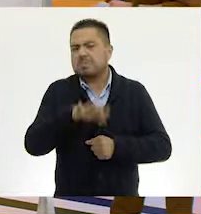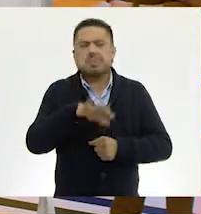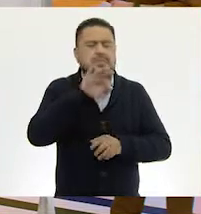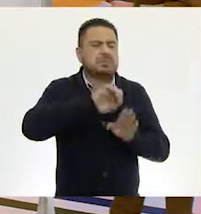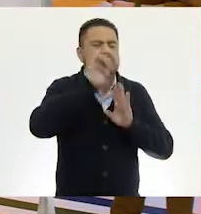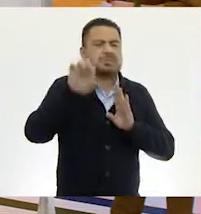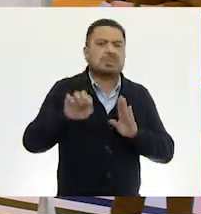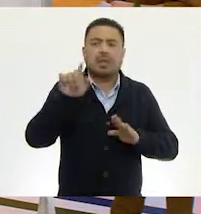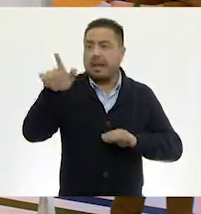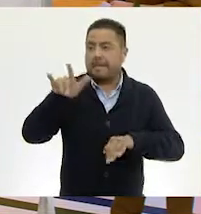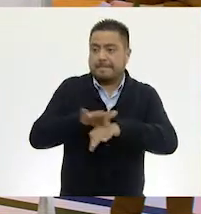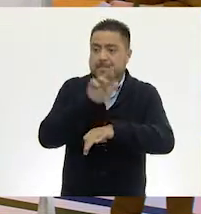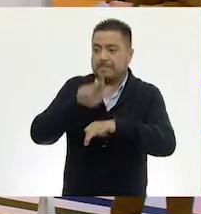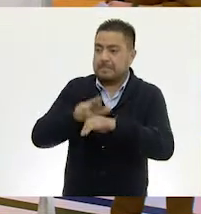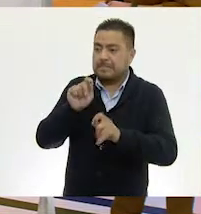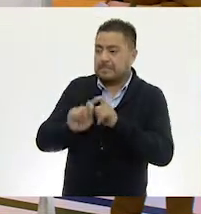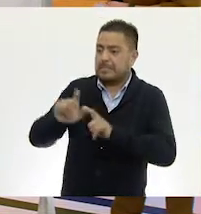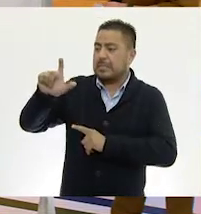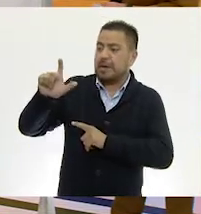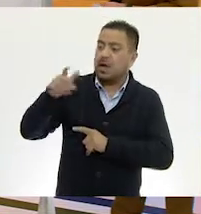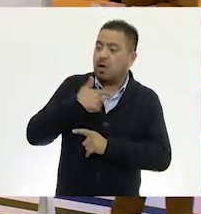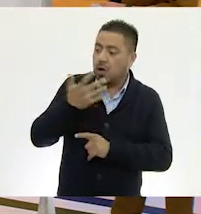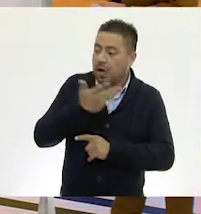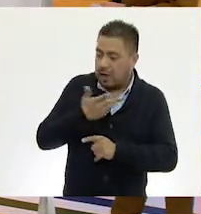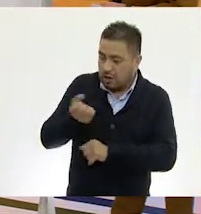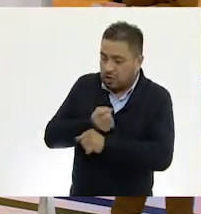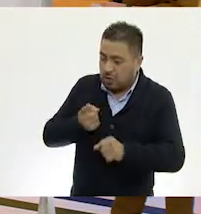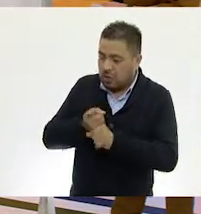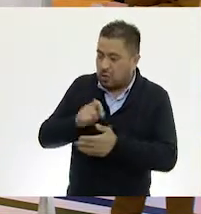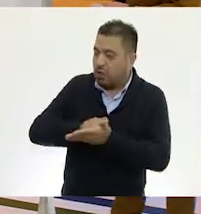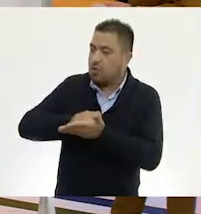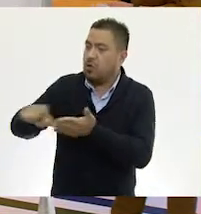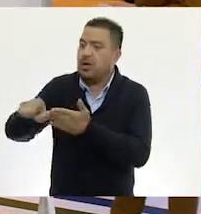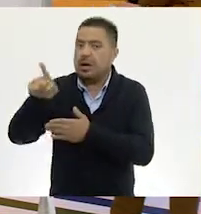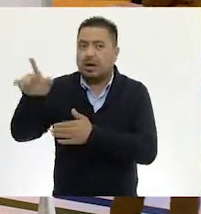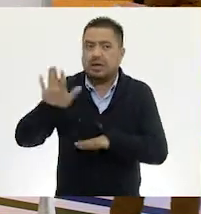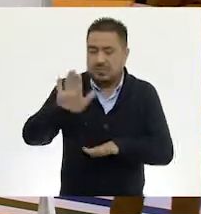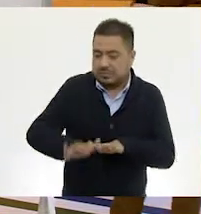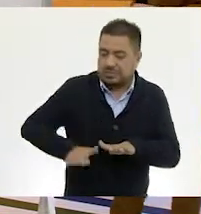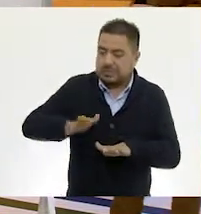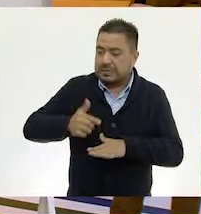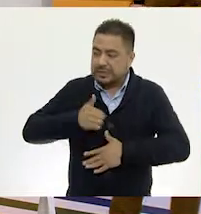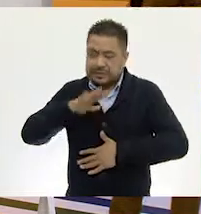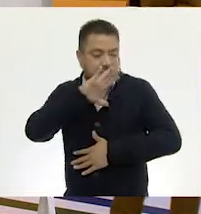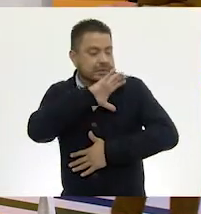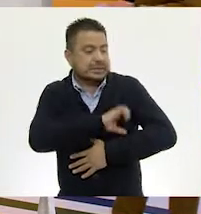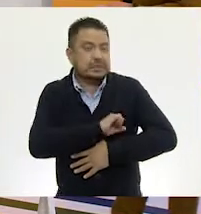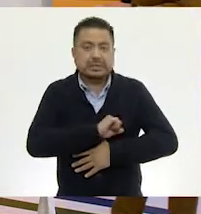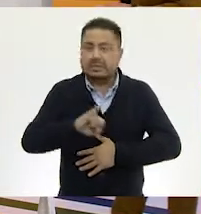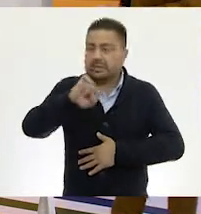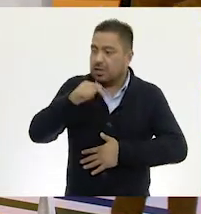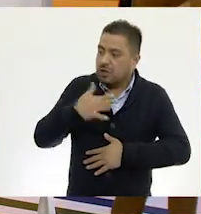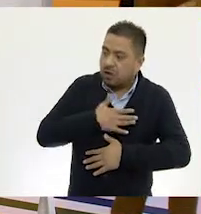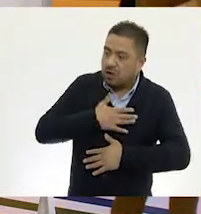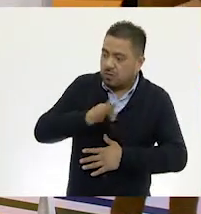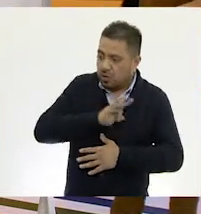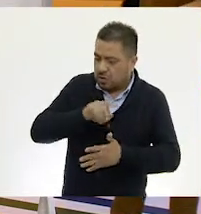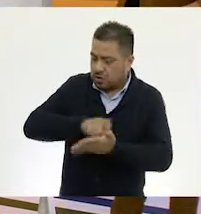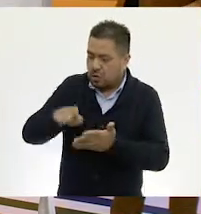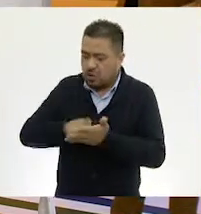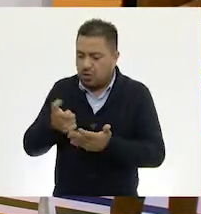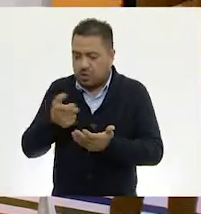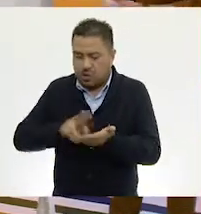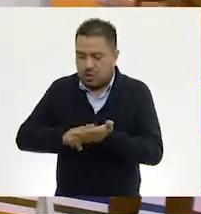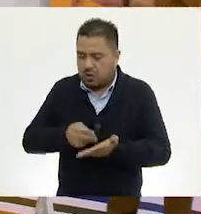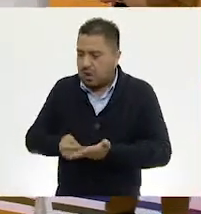si mi resultado es el más grande, yo voy a tener la posibilidad a lo mejor de comprarte esa patineta, que me encantan las patinetas. Entonces, yo voy a poder comprarte con mi